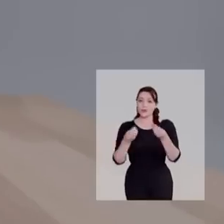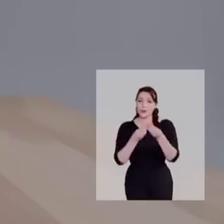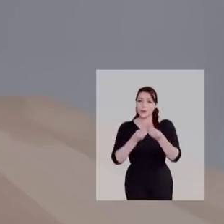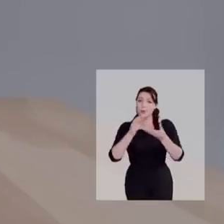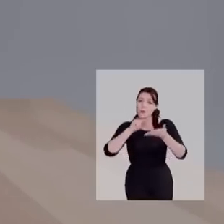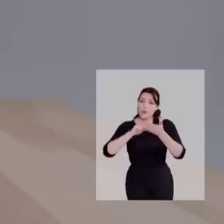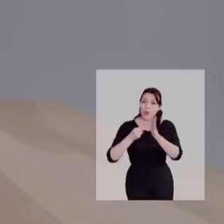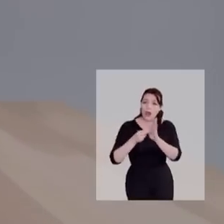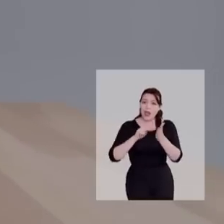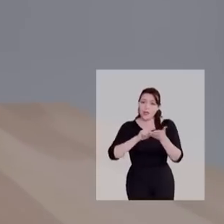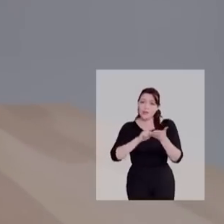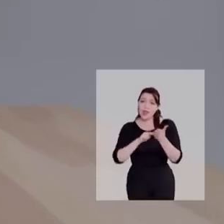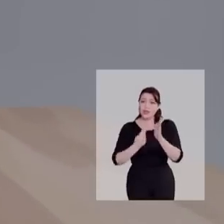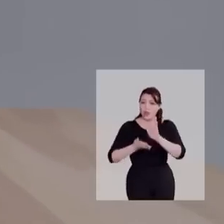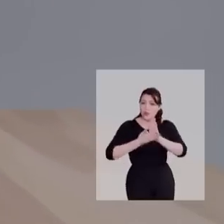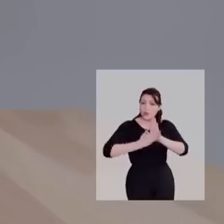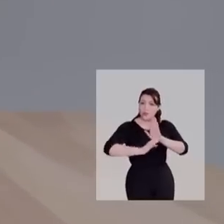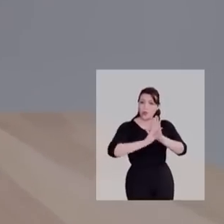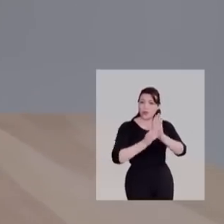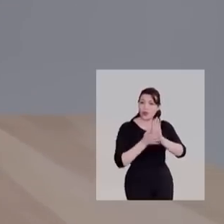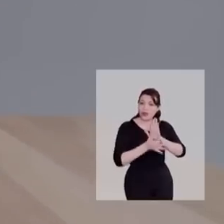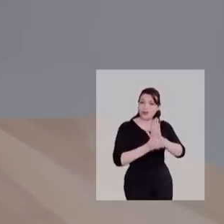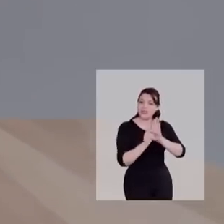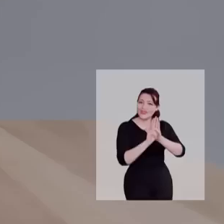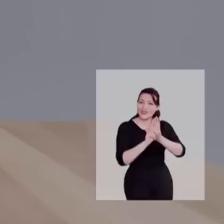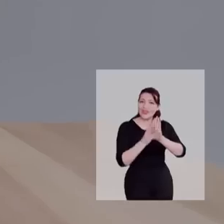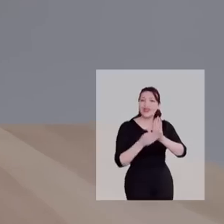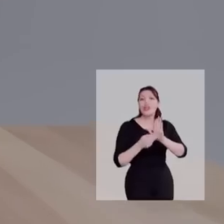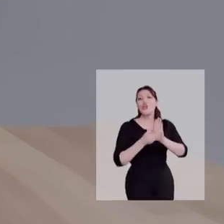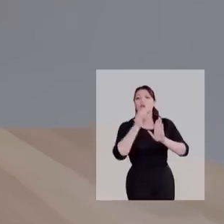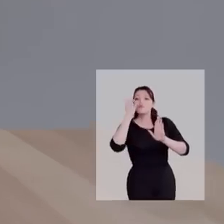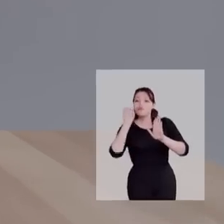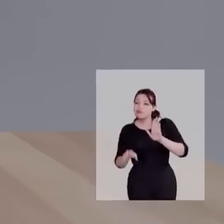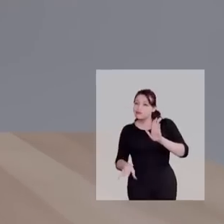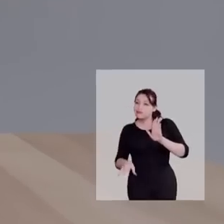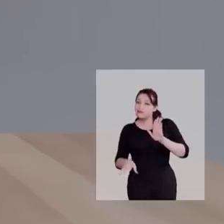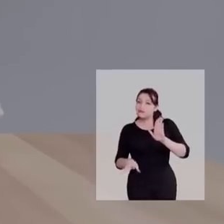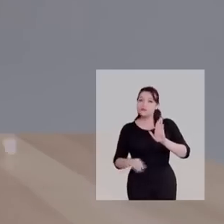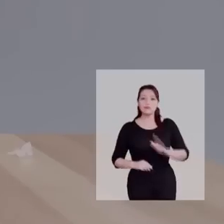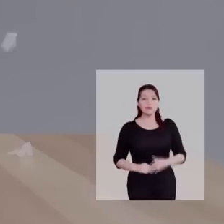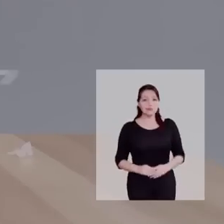Muchos de los problemas de esta propuesta no están en lo que dice, sino en lo que desechó.